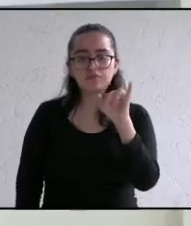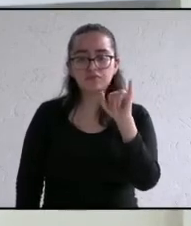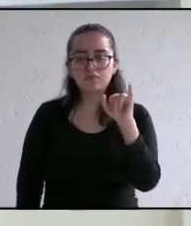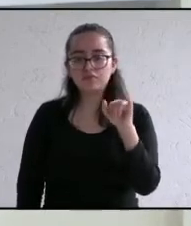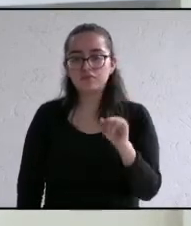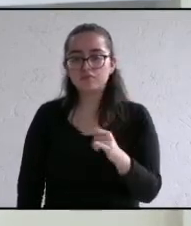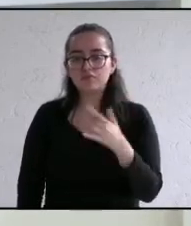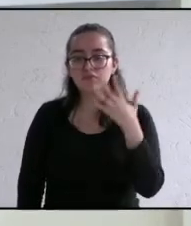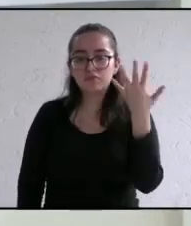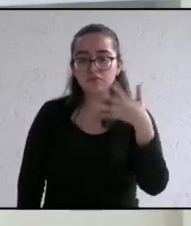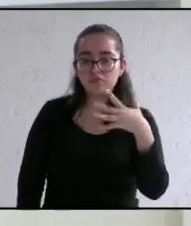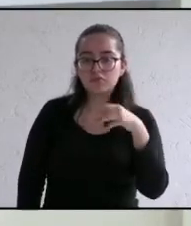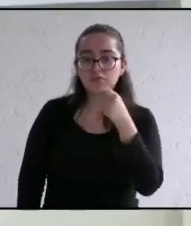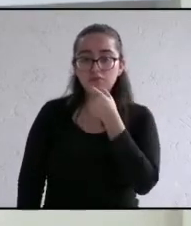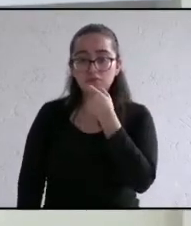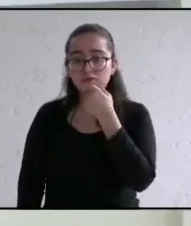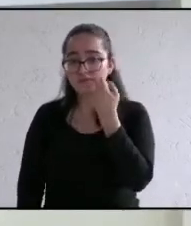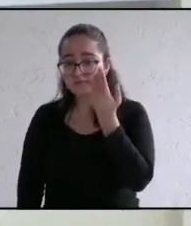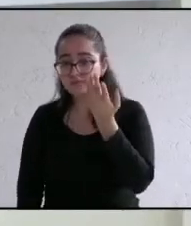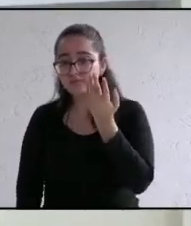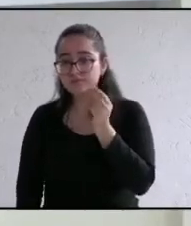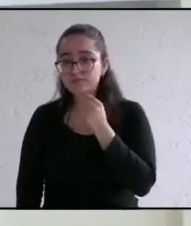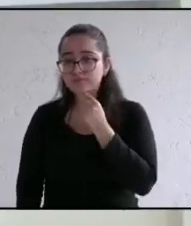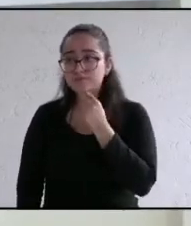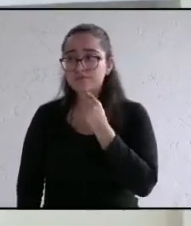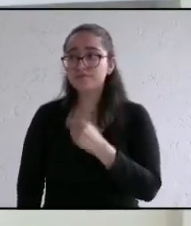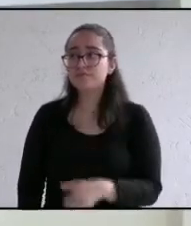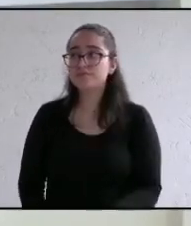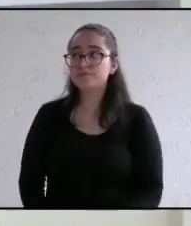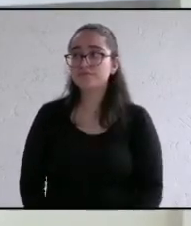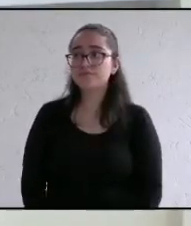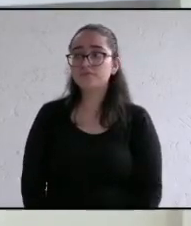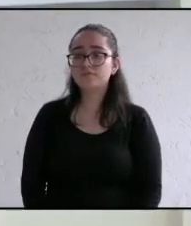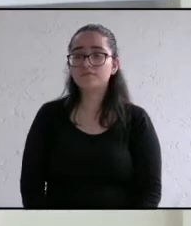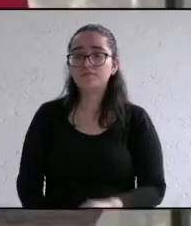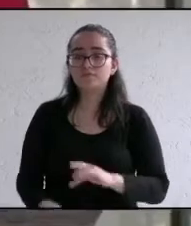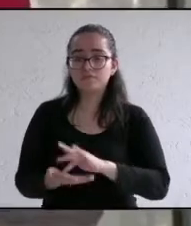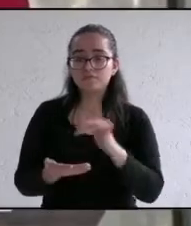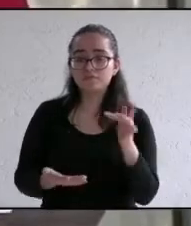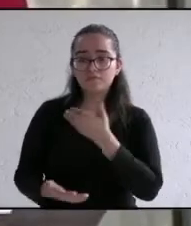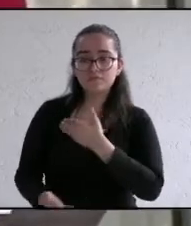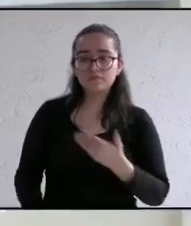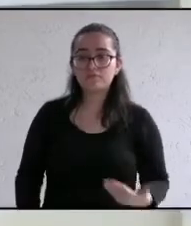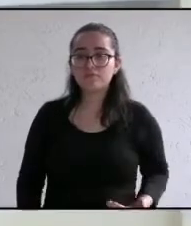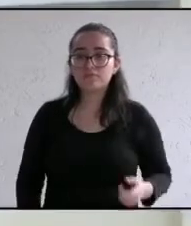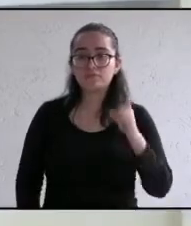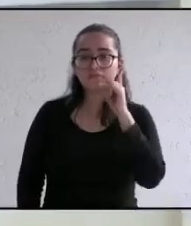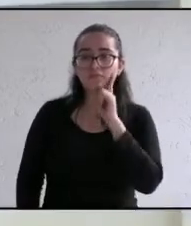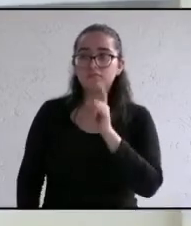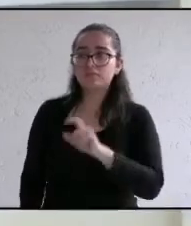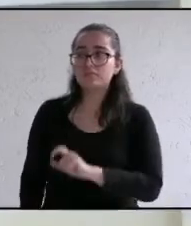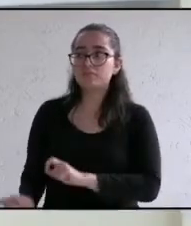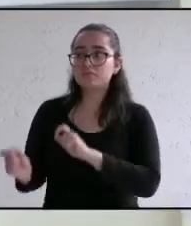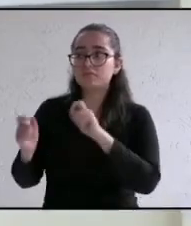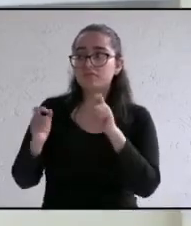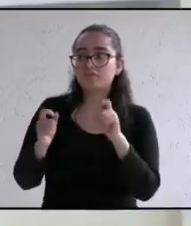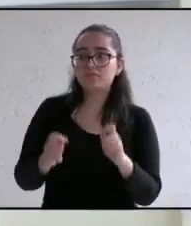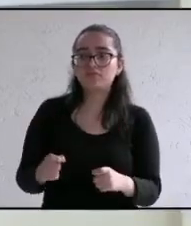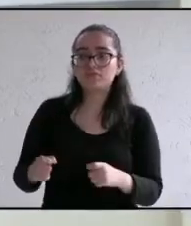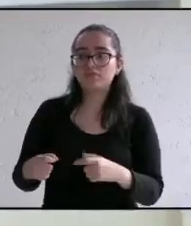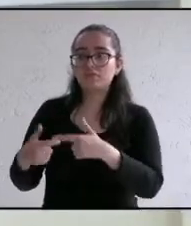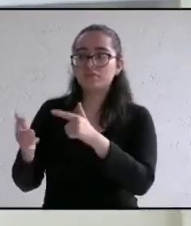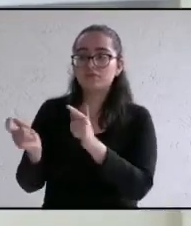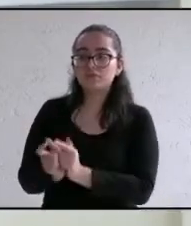Fernández tiene 15 segundos desea hacer uso de su tiempo gracias candidata continuamos con el